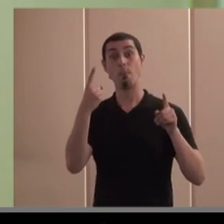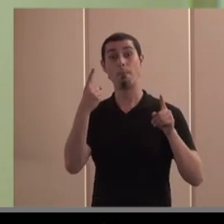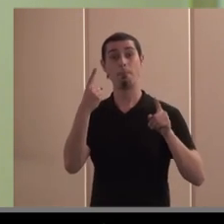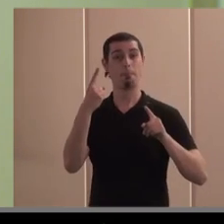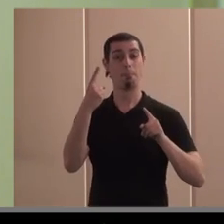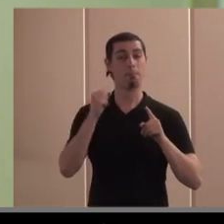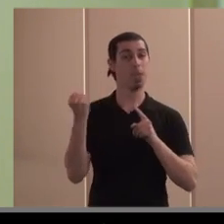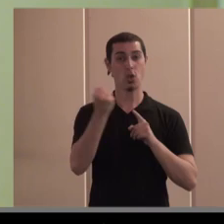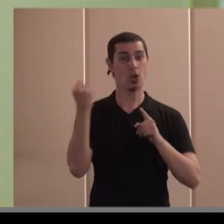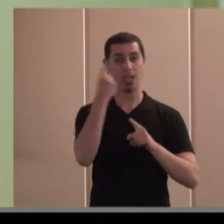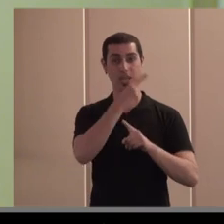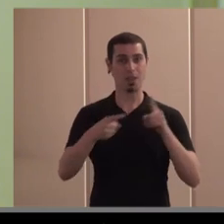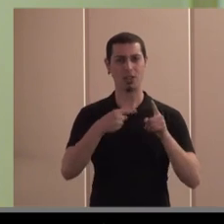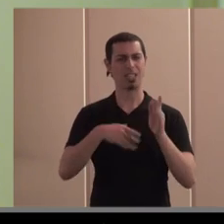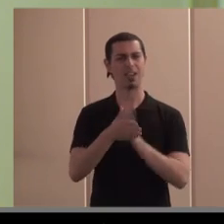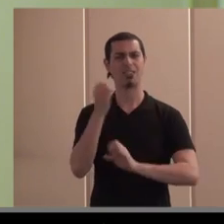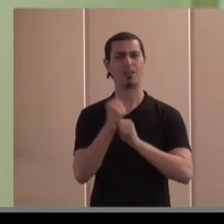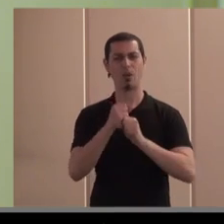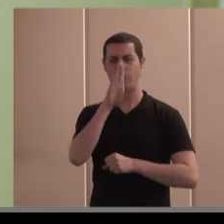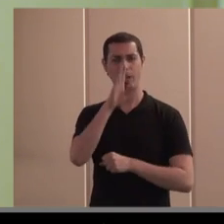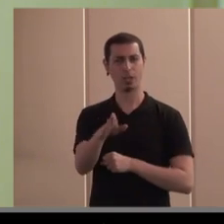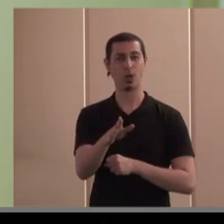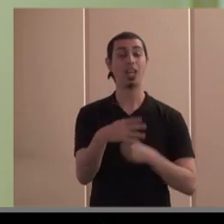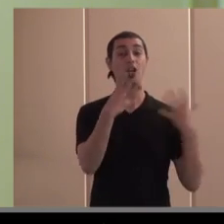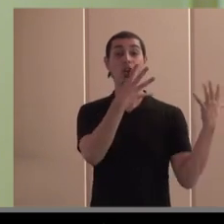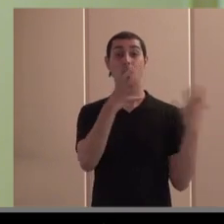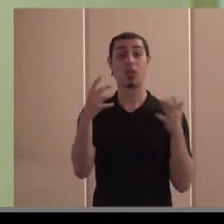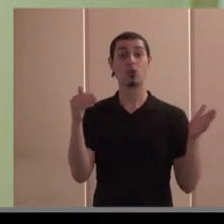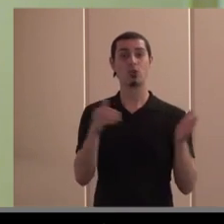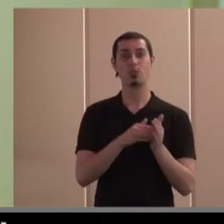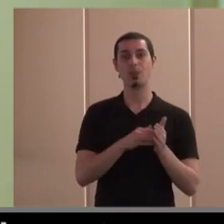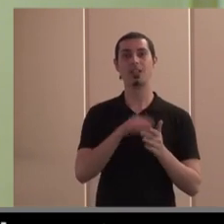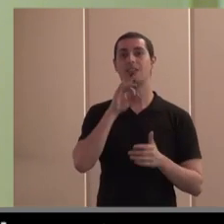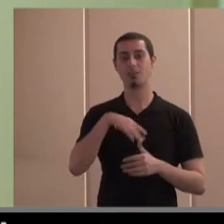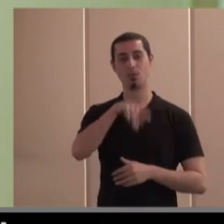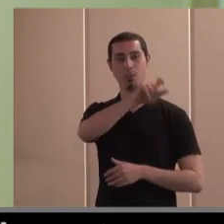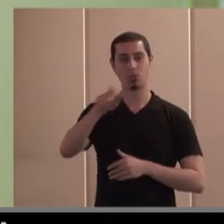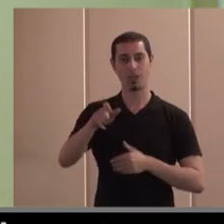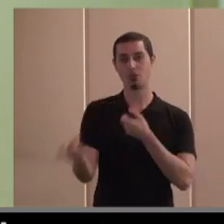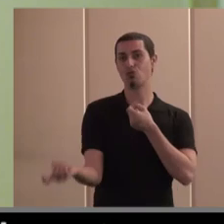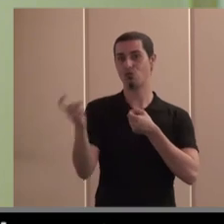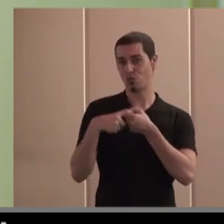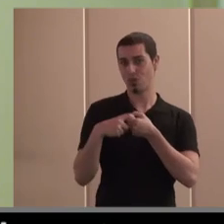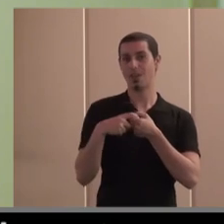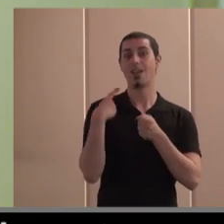son empleos directos y casi 900.000 son socios agricultores o sea personas